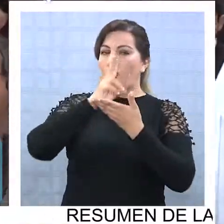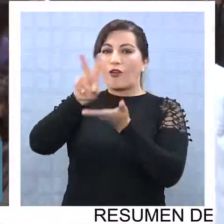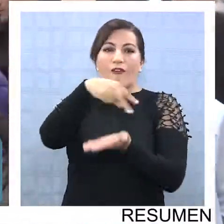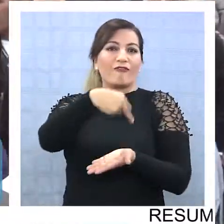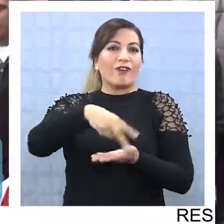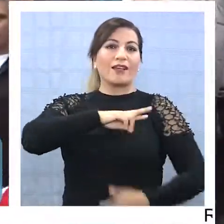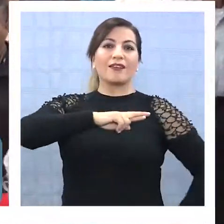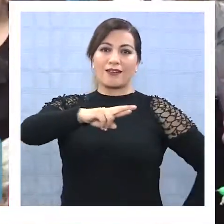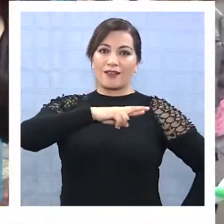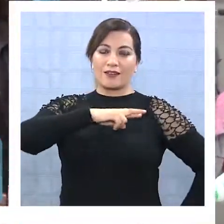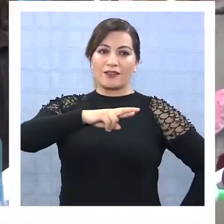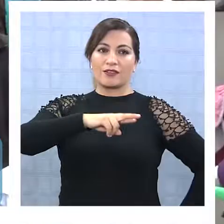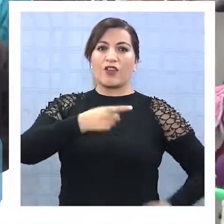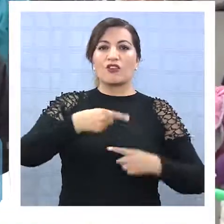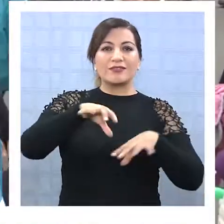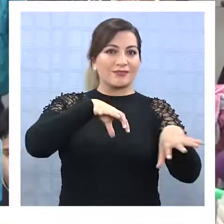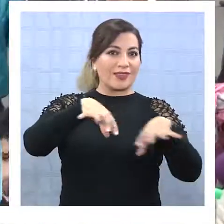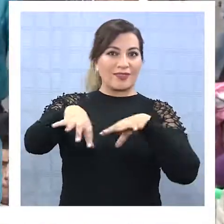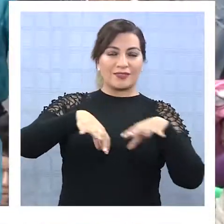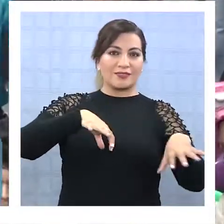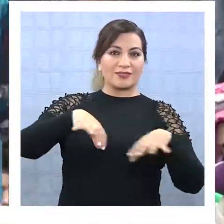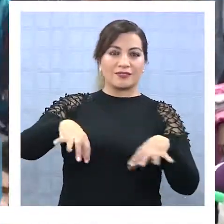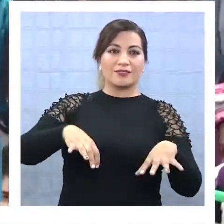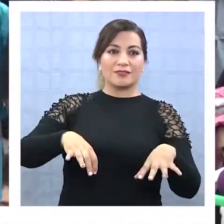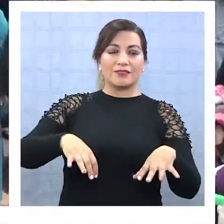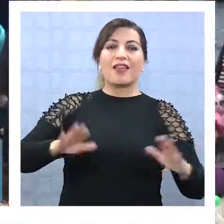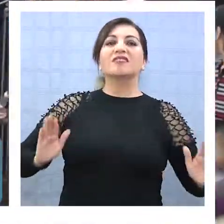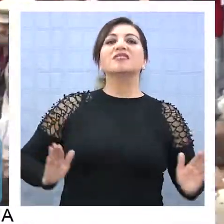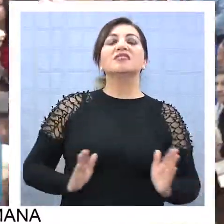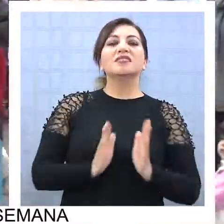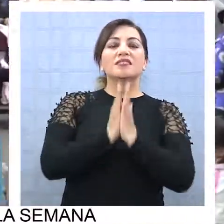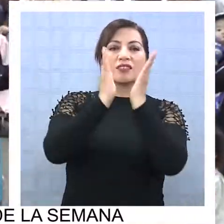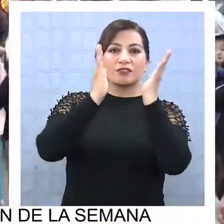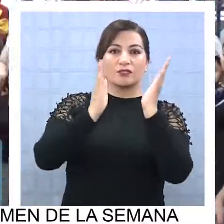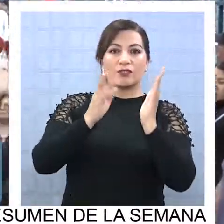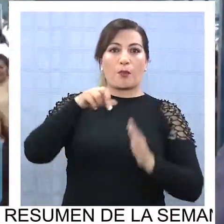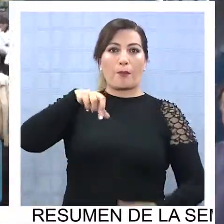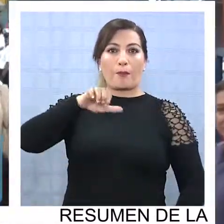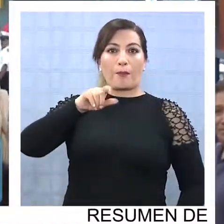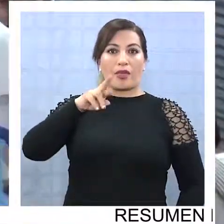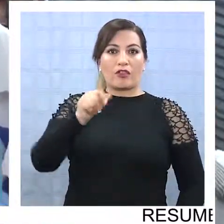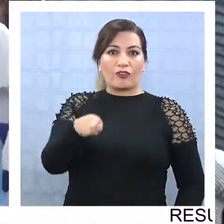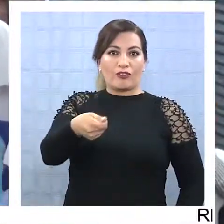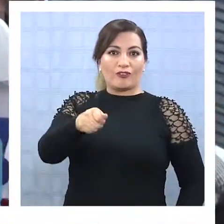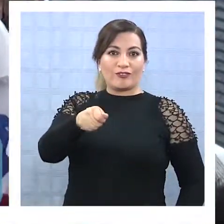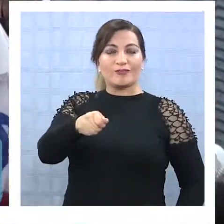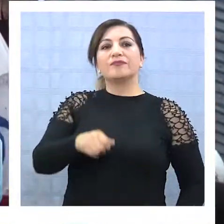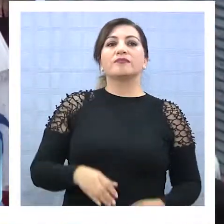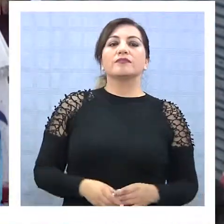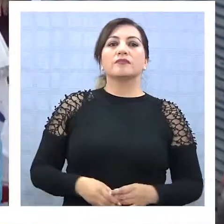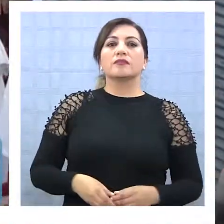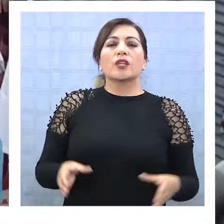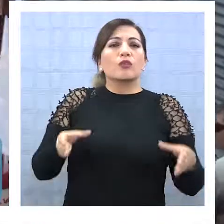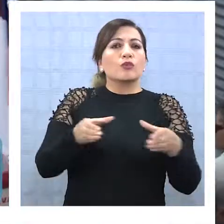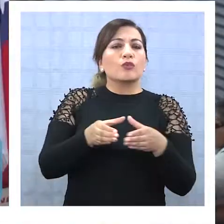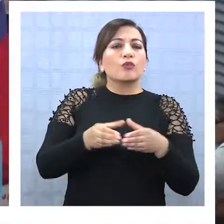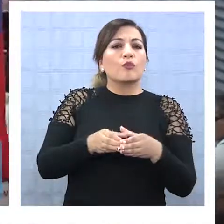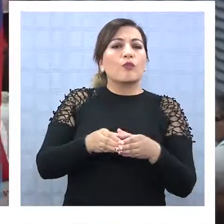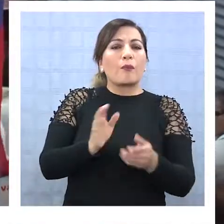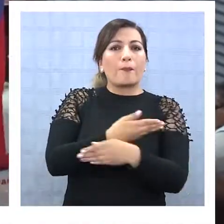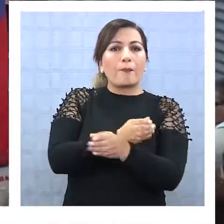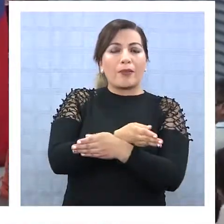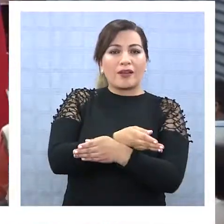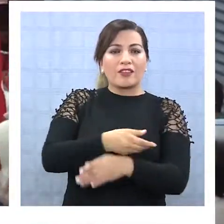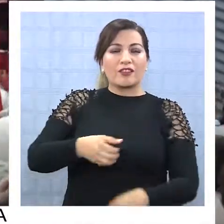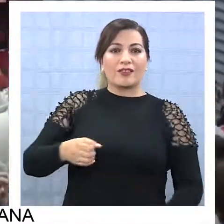bailes religiosos y otras actividades a su santo patrono, San Pedro. El Sindicato de Pescadores de